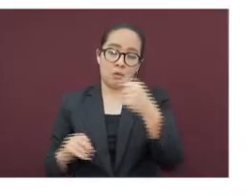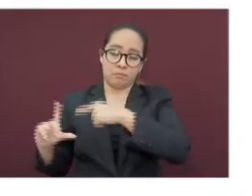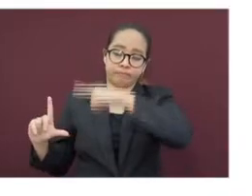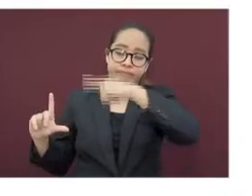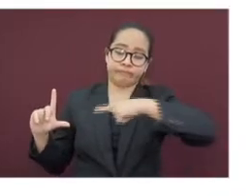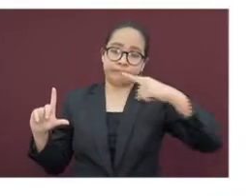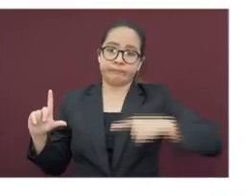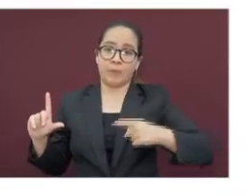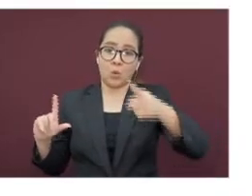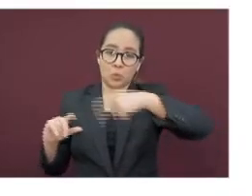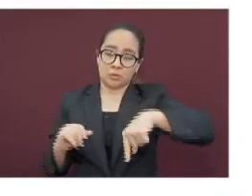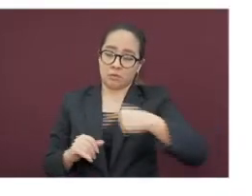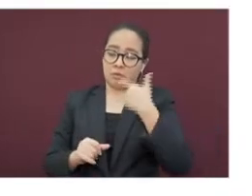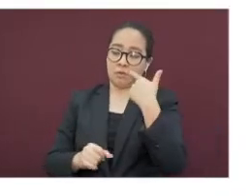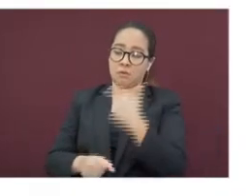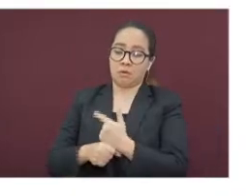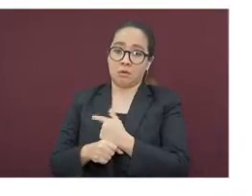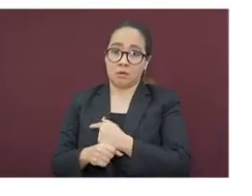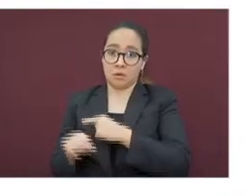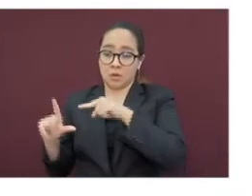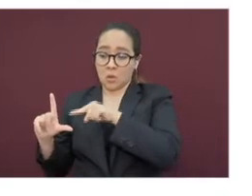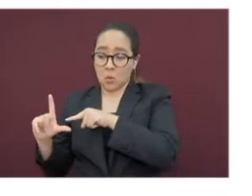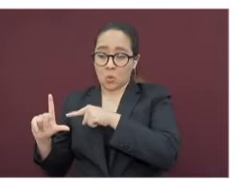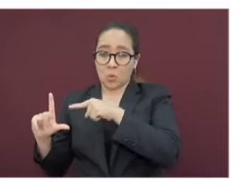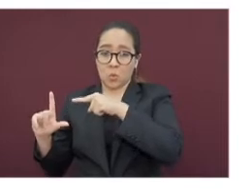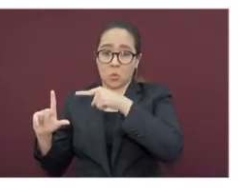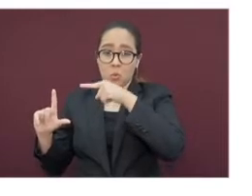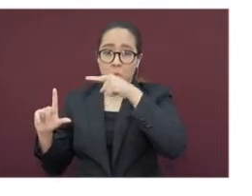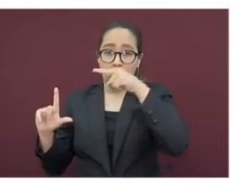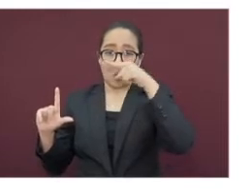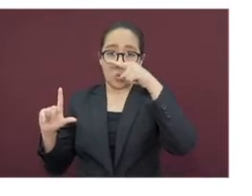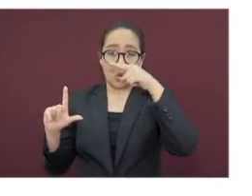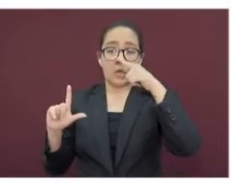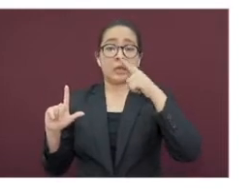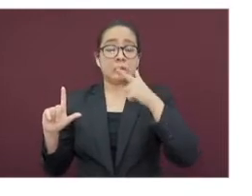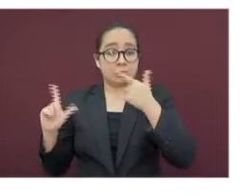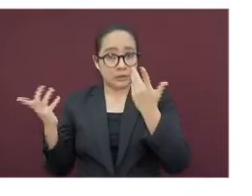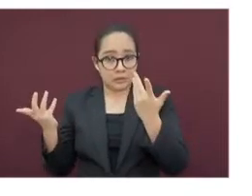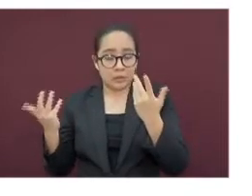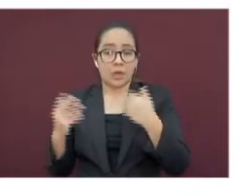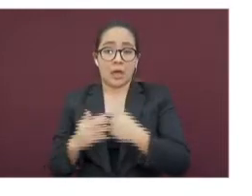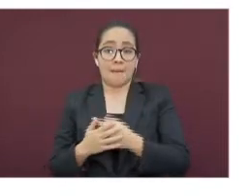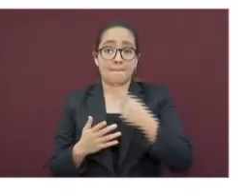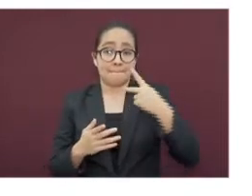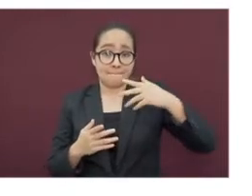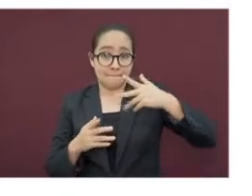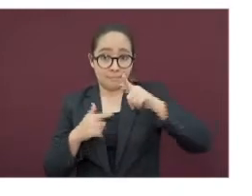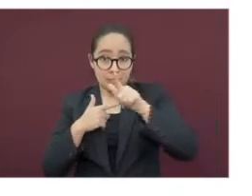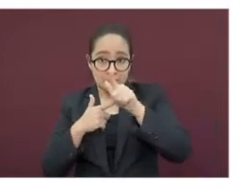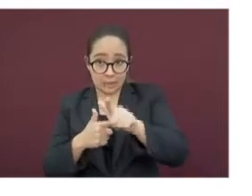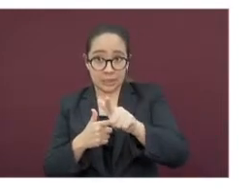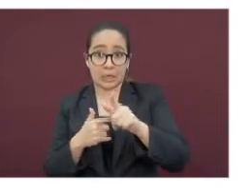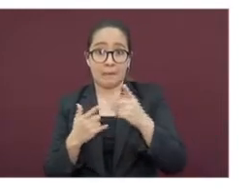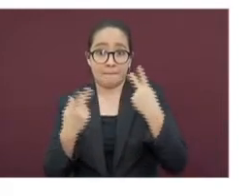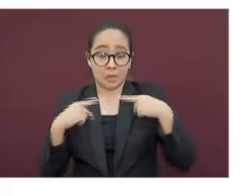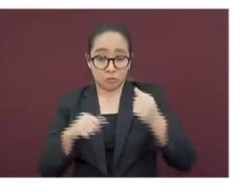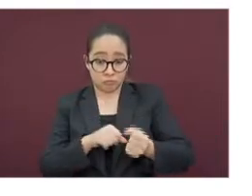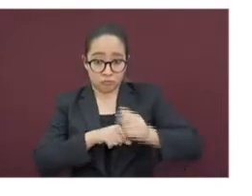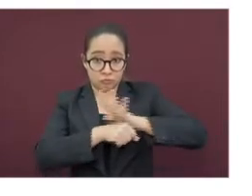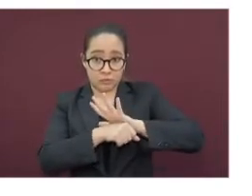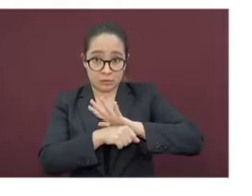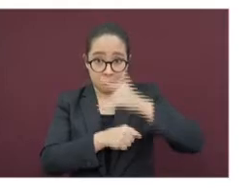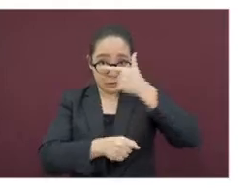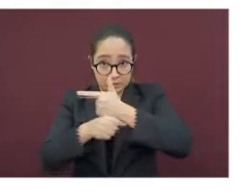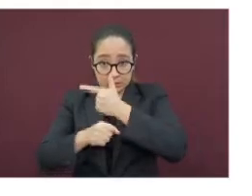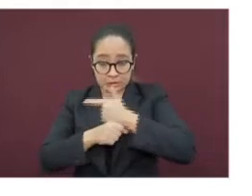tendencia de la curva continúa en ascenso. Conforme los casos positivos aumentan, los casos sospechosos, que son